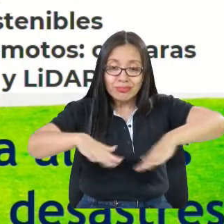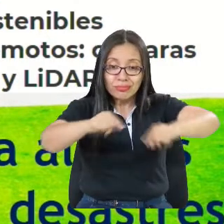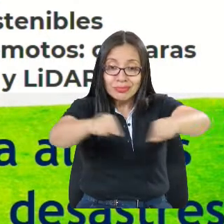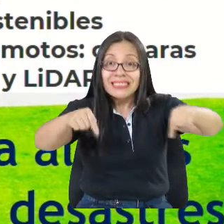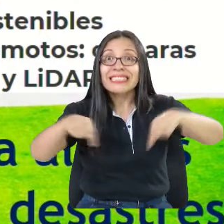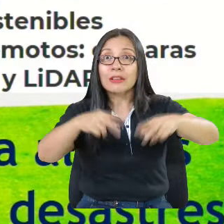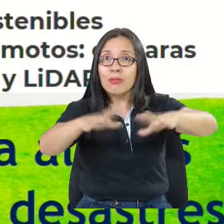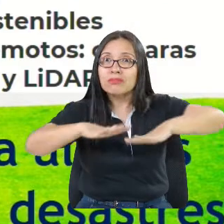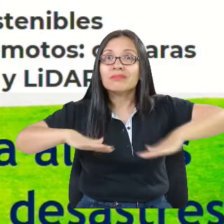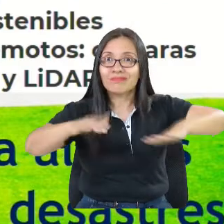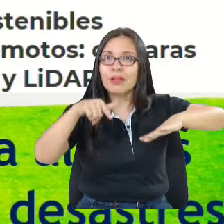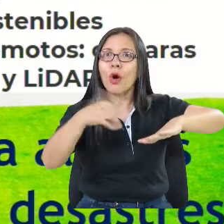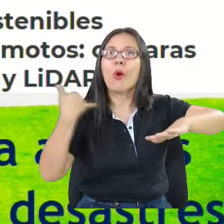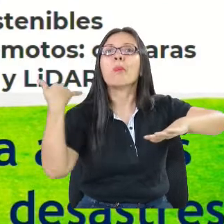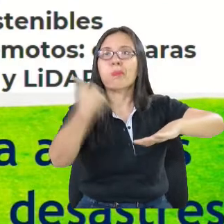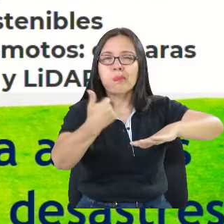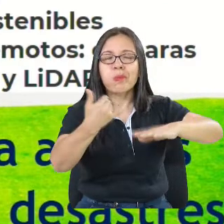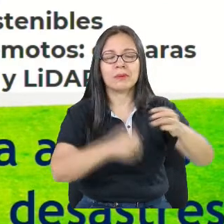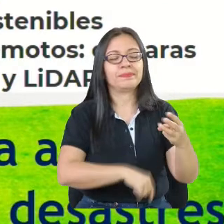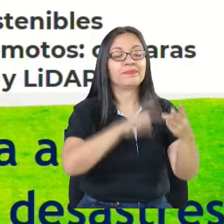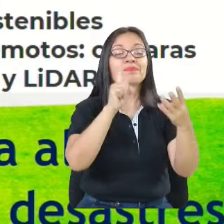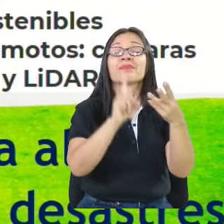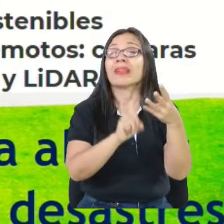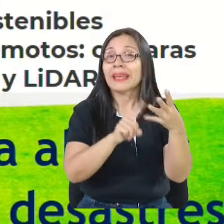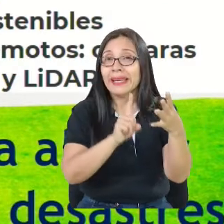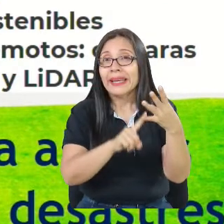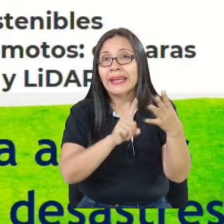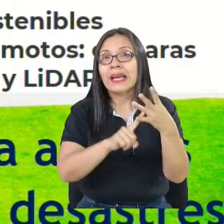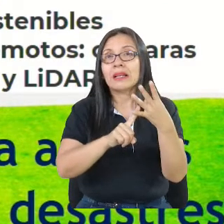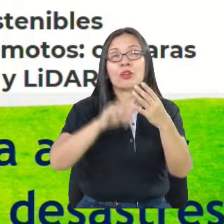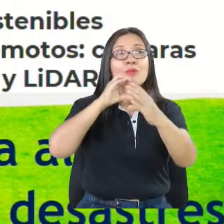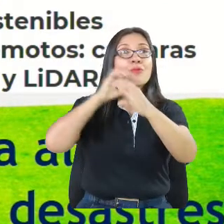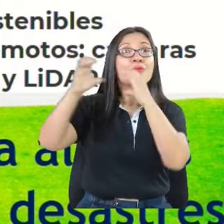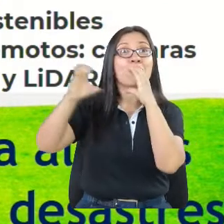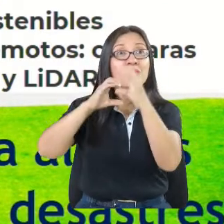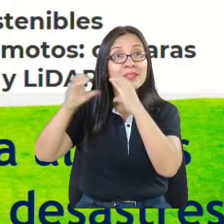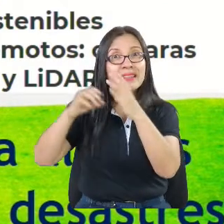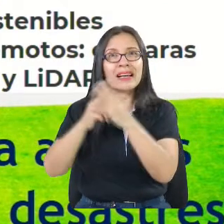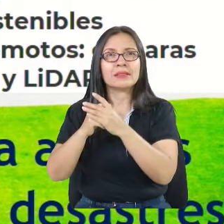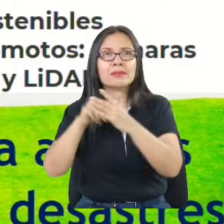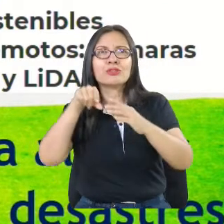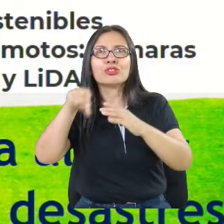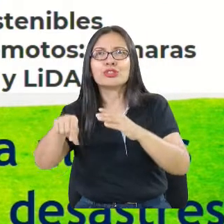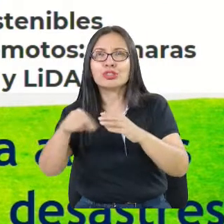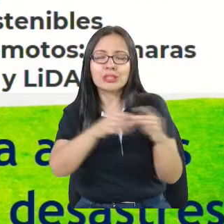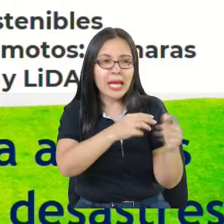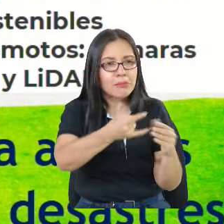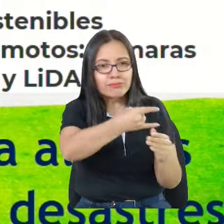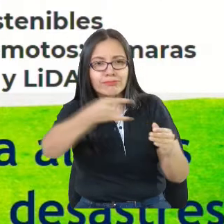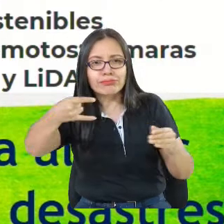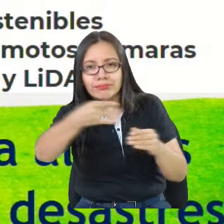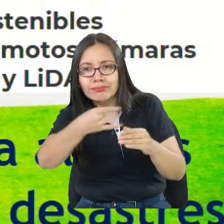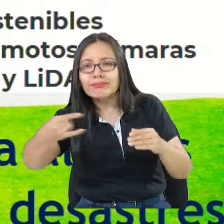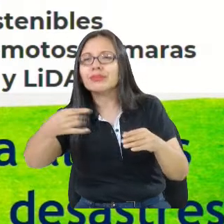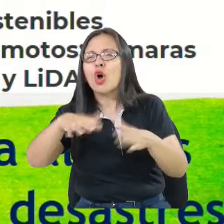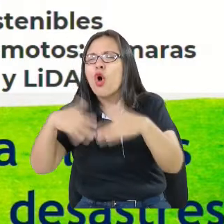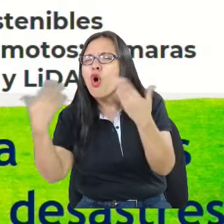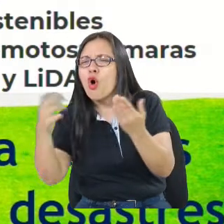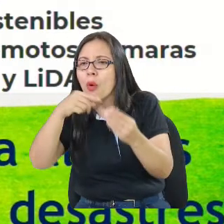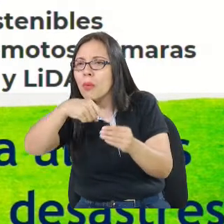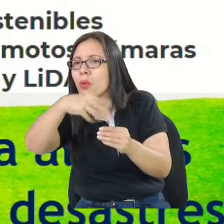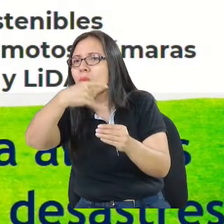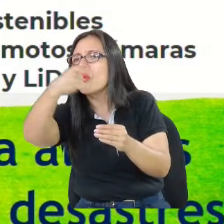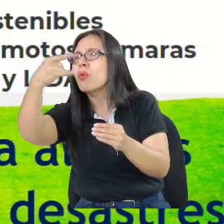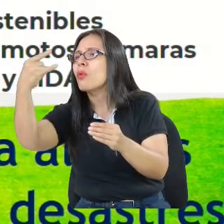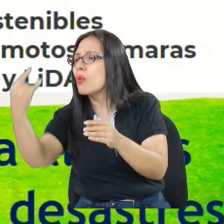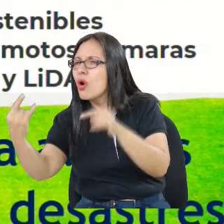Telemetría que es como comunicamos esos datos de las estaciones y eso básicamente lo que nos permite es visualizar